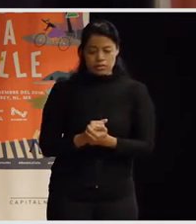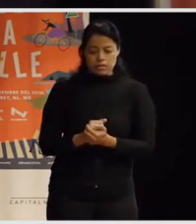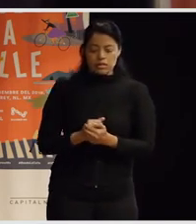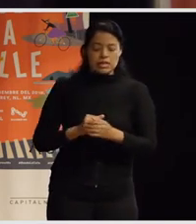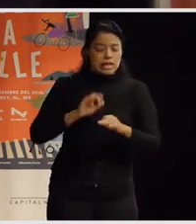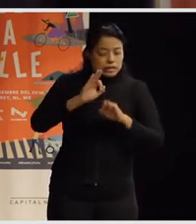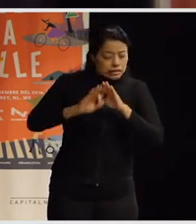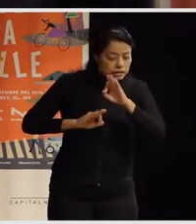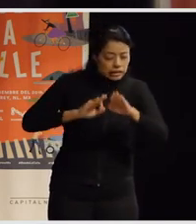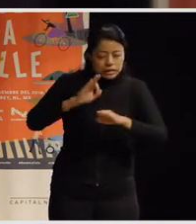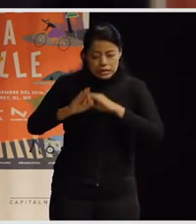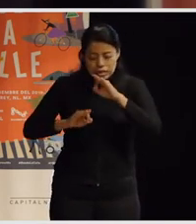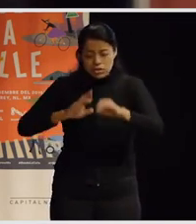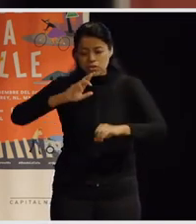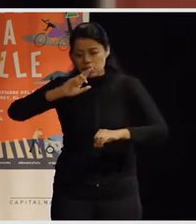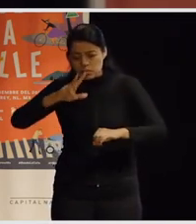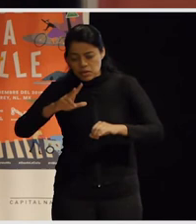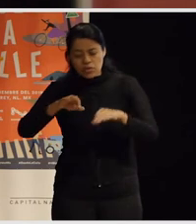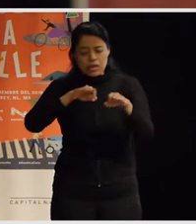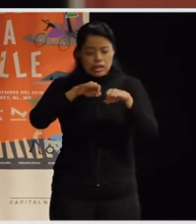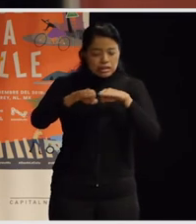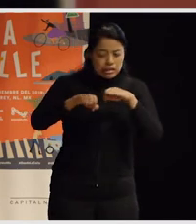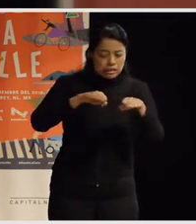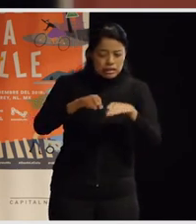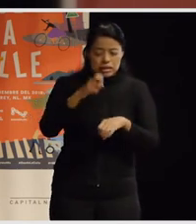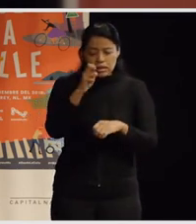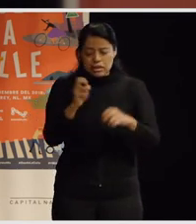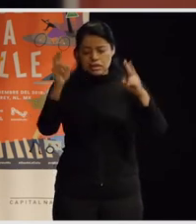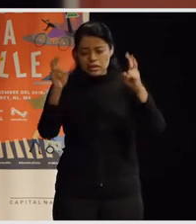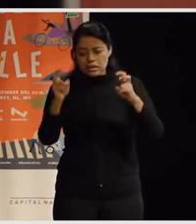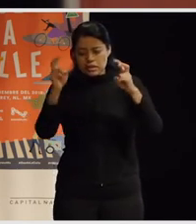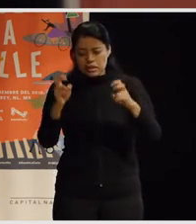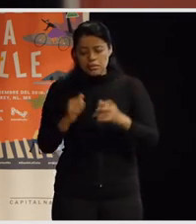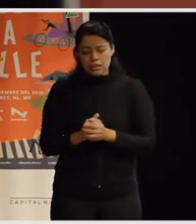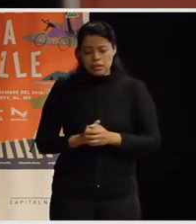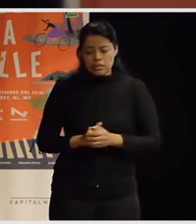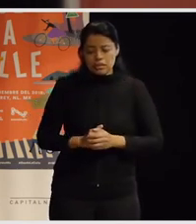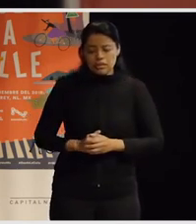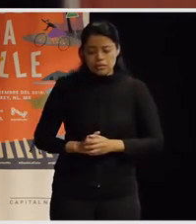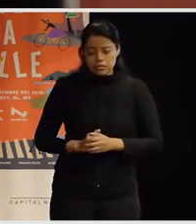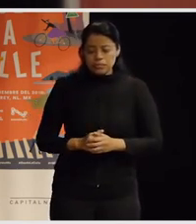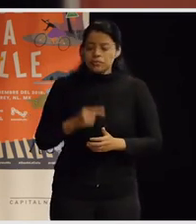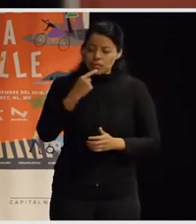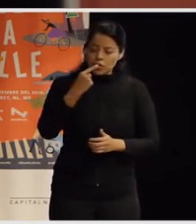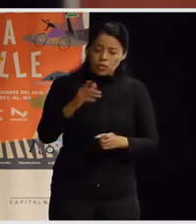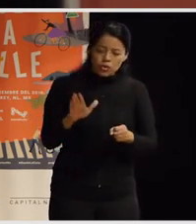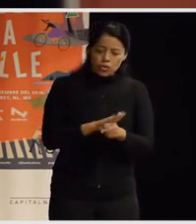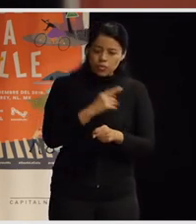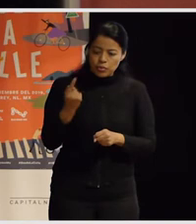tratando de mejorarse y trabajar en estos asuntos entre ellos y lo menciono porque